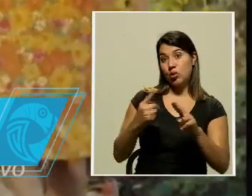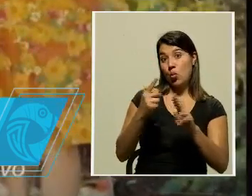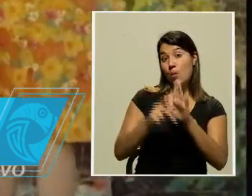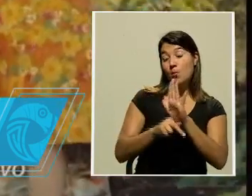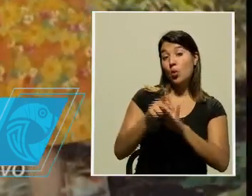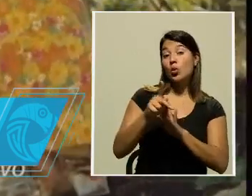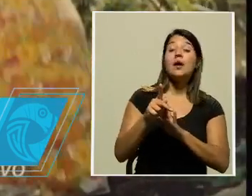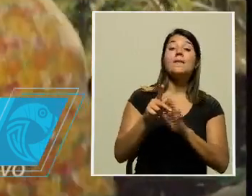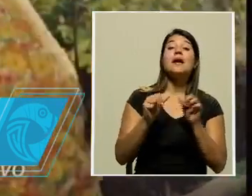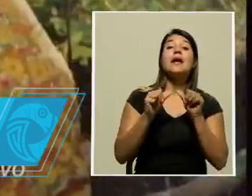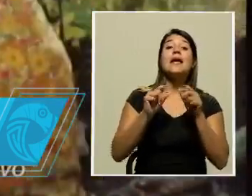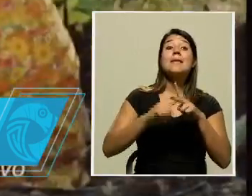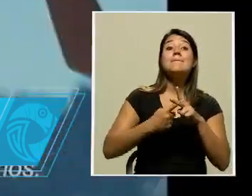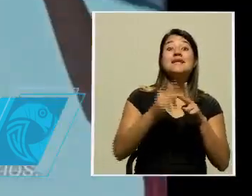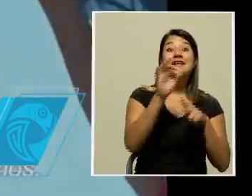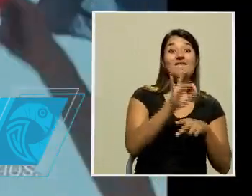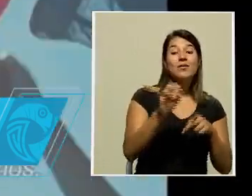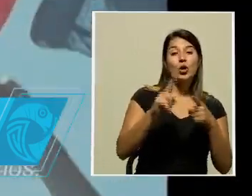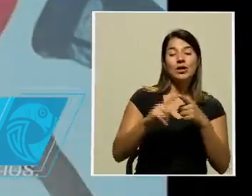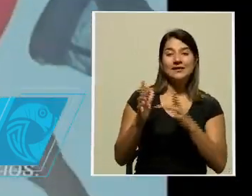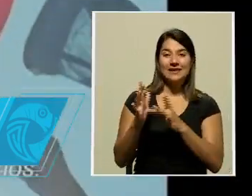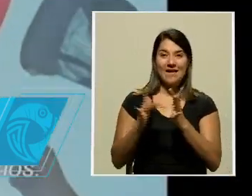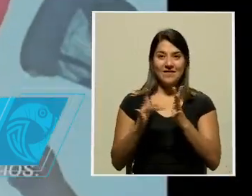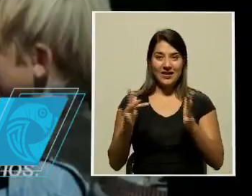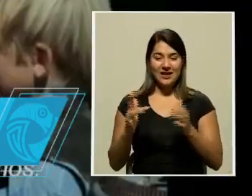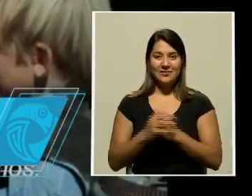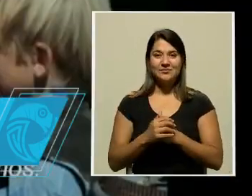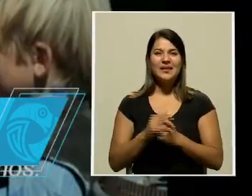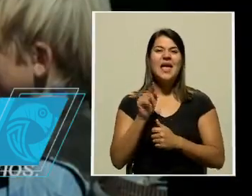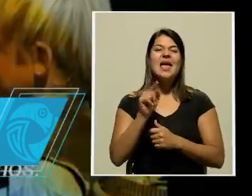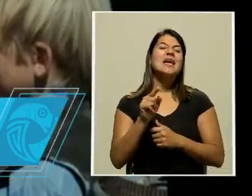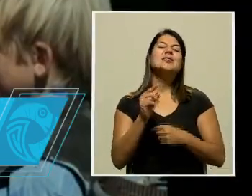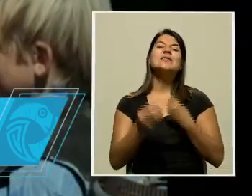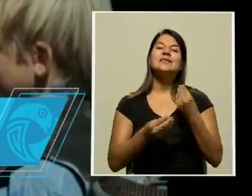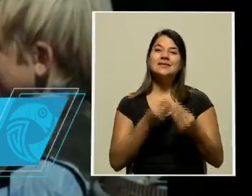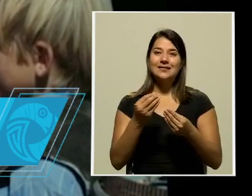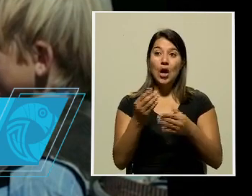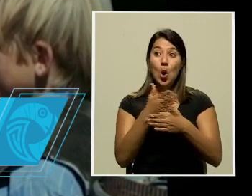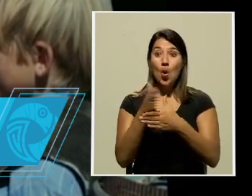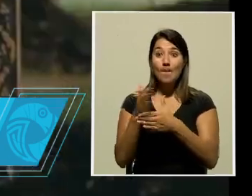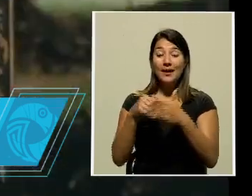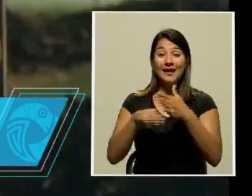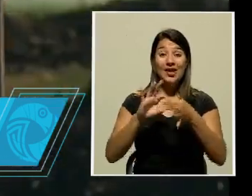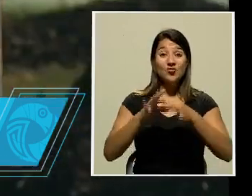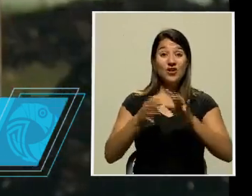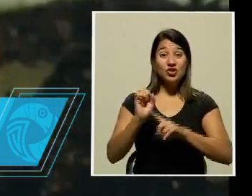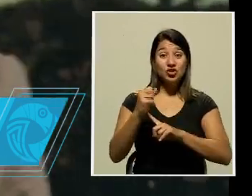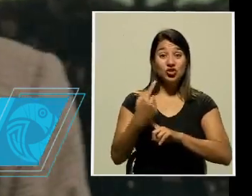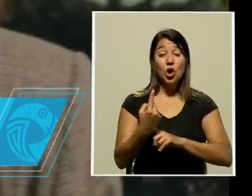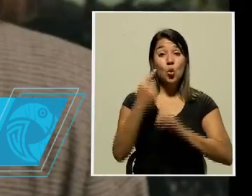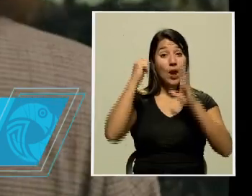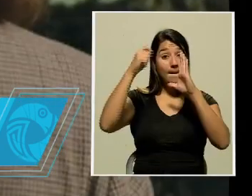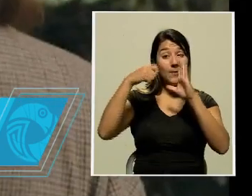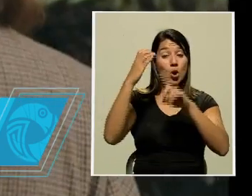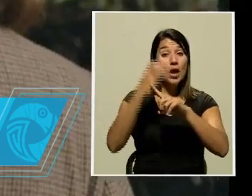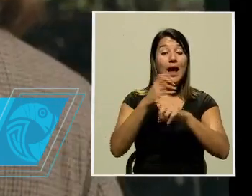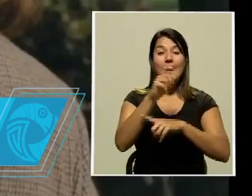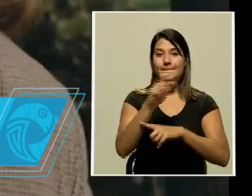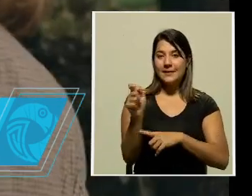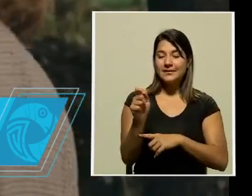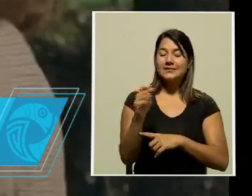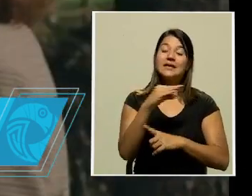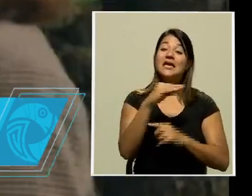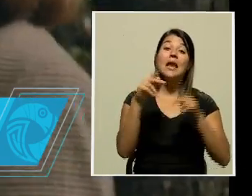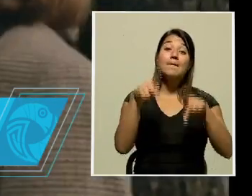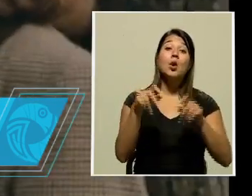extenderá desde febrero hasta abril. Preámbulo en Línea compartirá en sus redes sociales una película por mes, donde el público